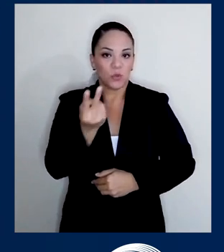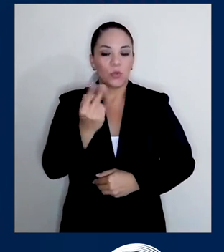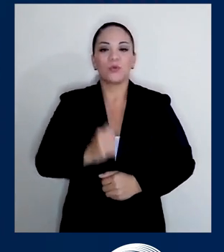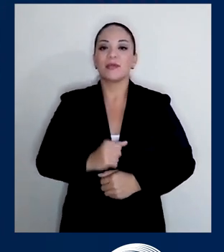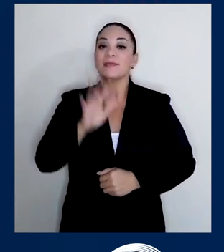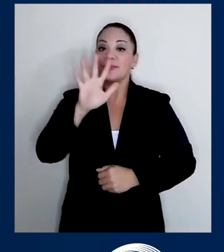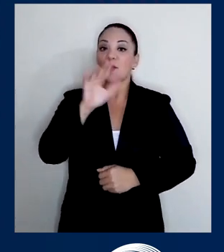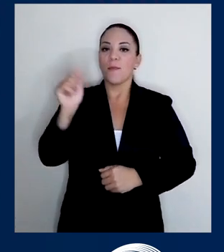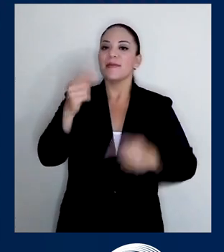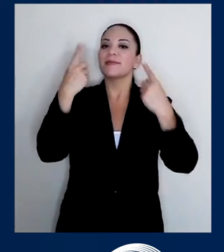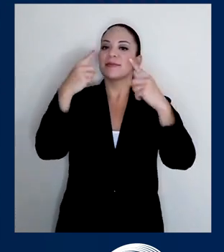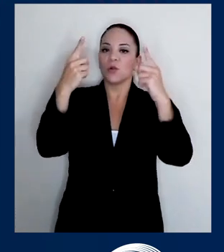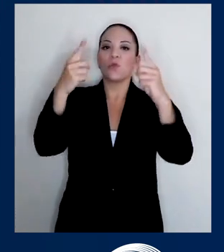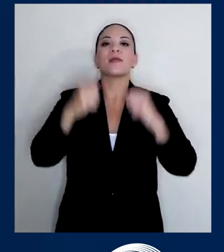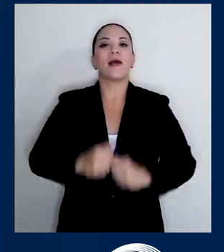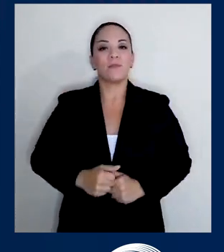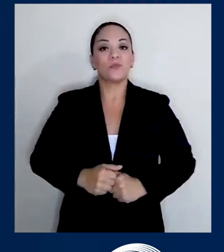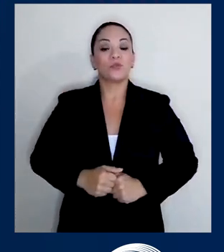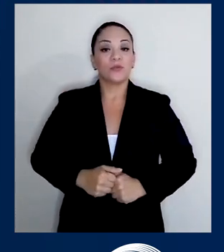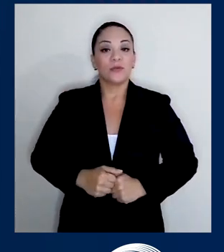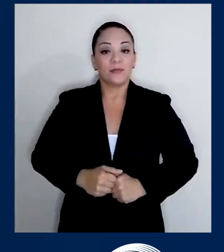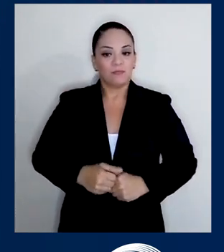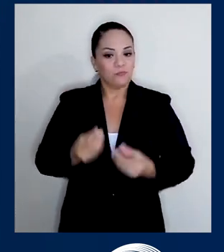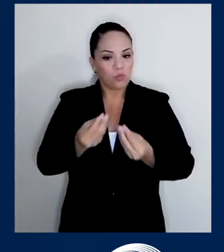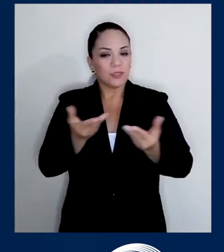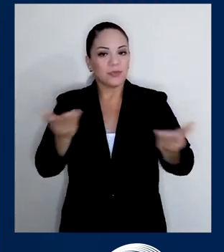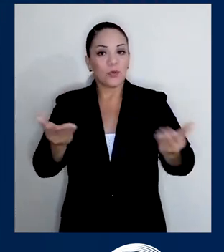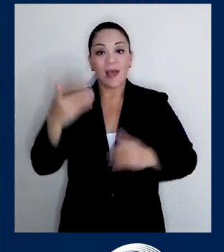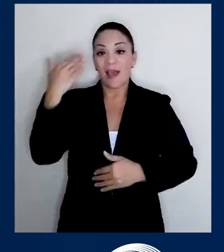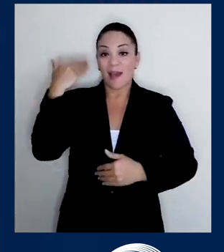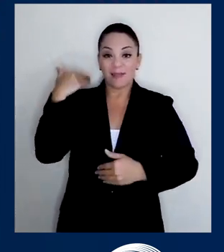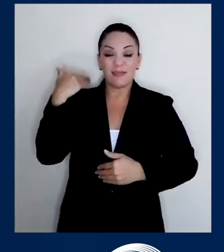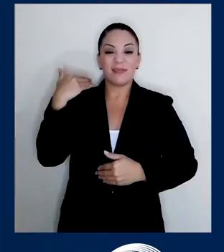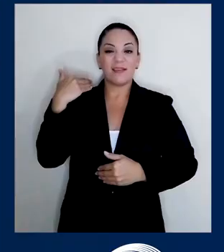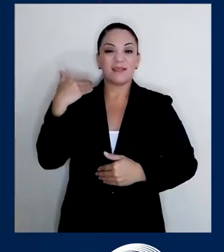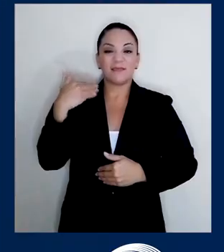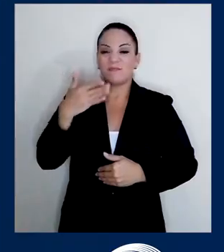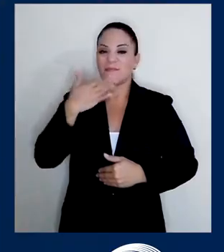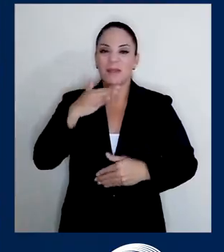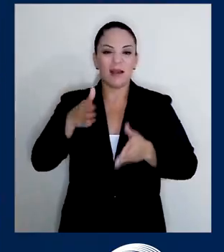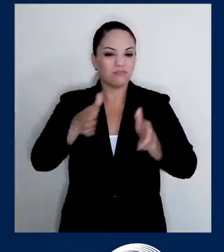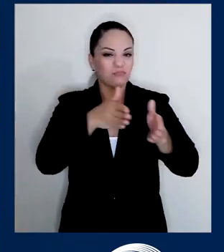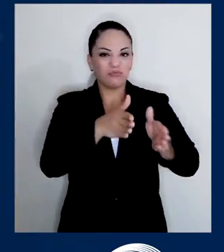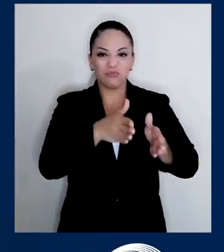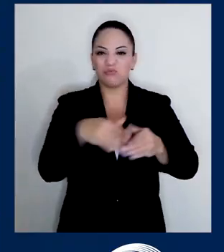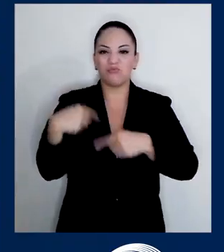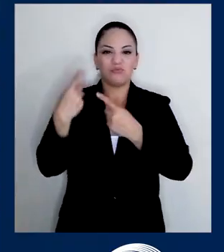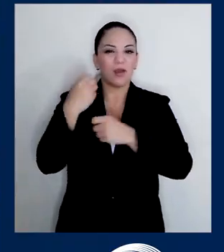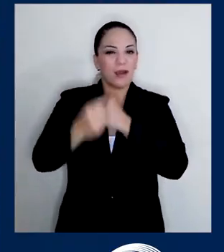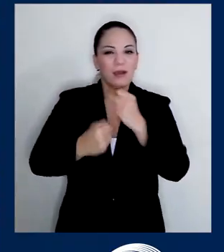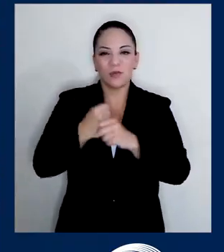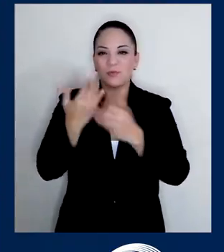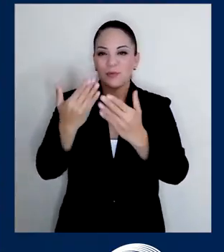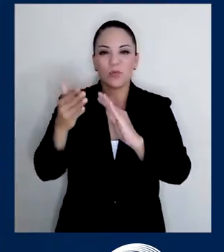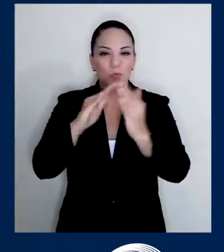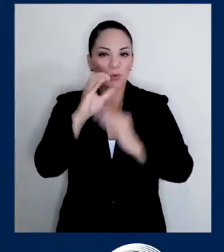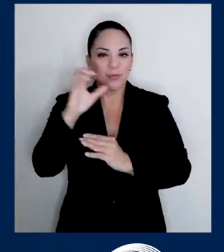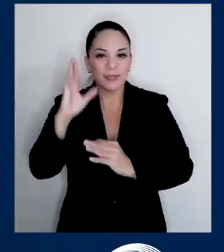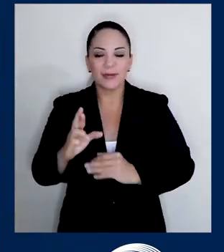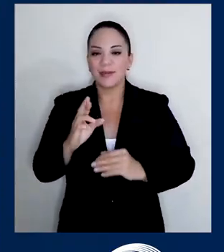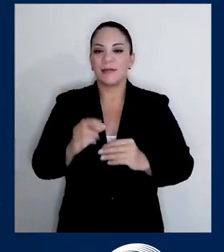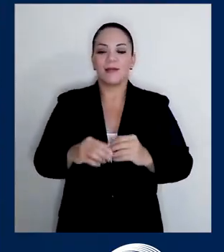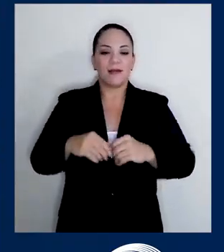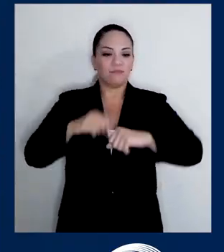cinco meses lo que llevaba el pueblo de Costa Rica dos años sin tener conservación vial. Y mire, la maleza, los derrumbes,